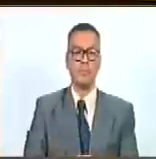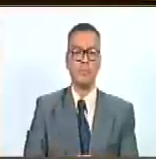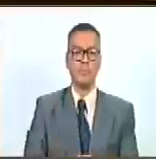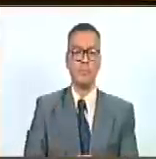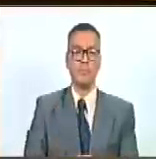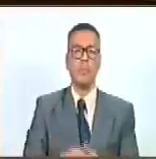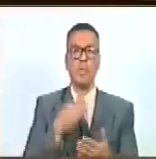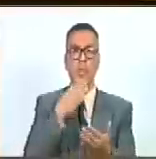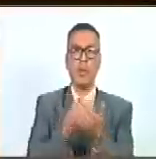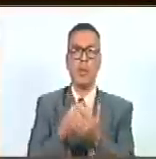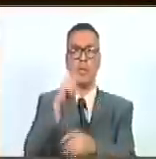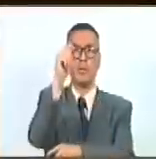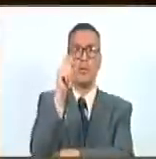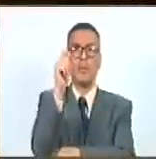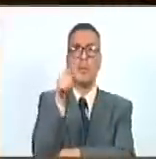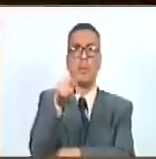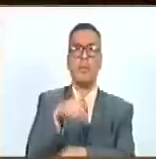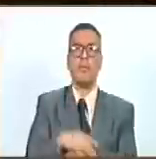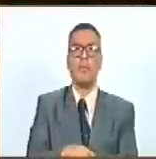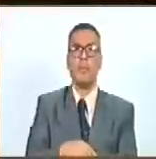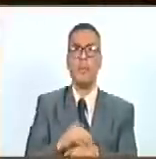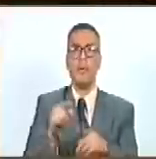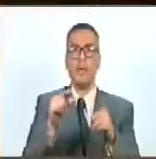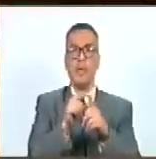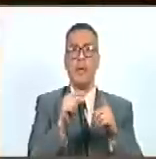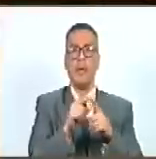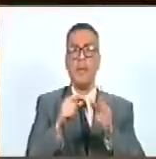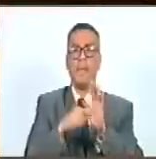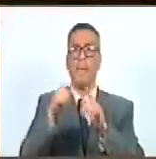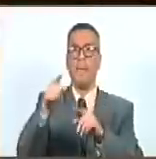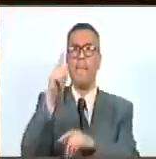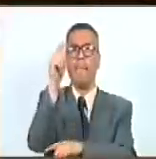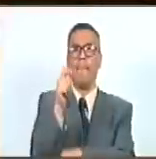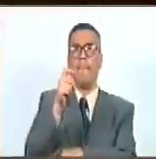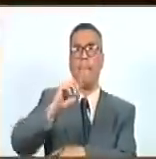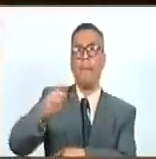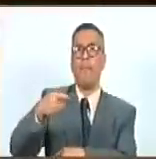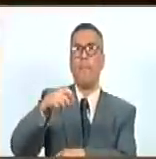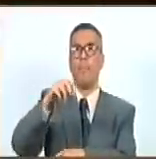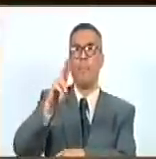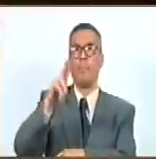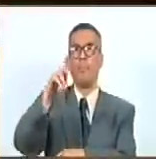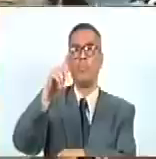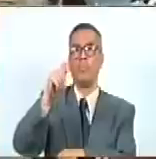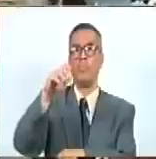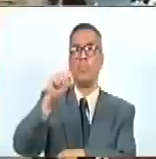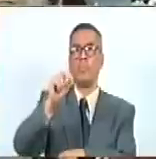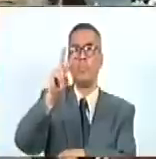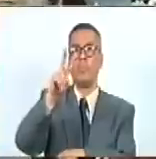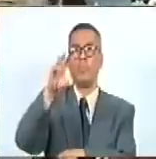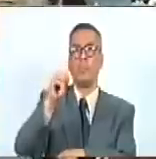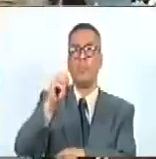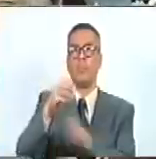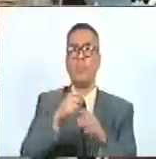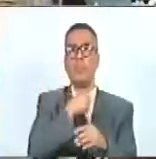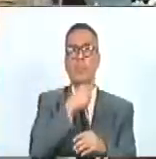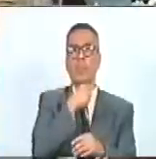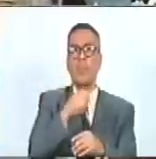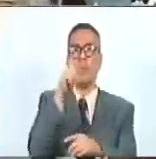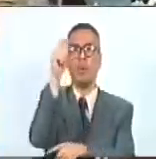Muchas gracias, diputado. Dejo el derecho de palabra al diputado Gustavo Rangel. Micrófono para el diputado.